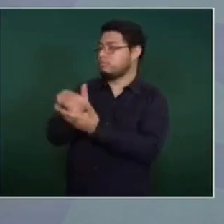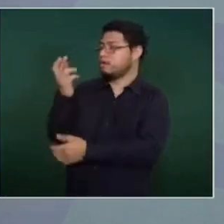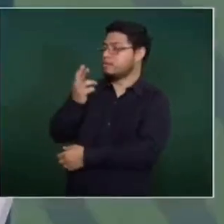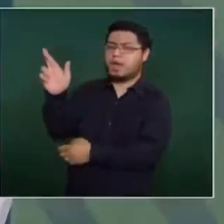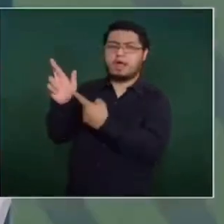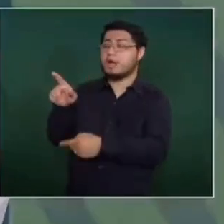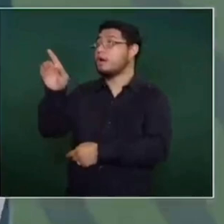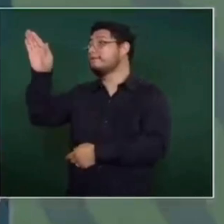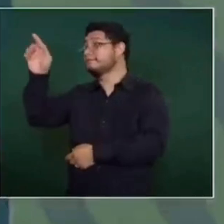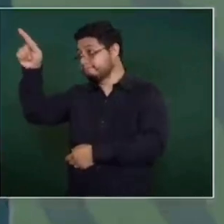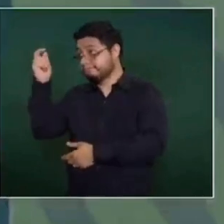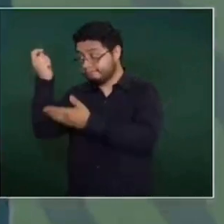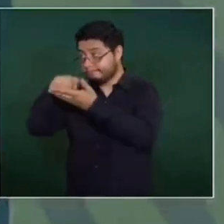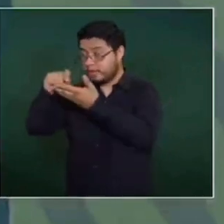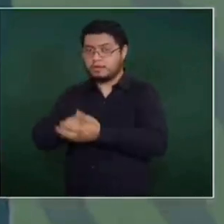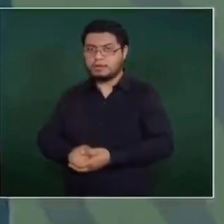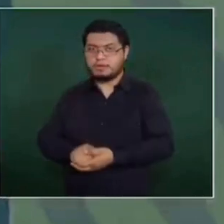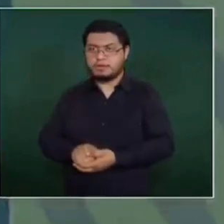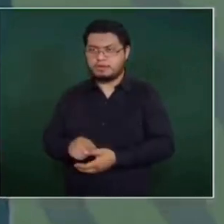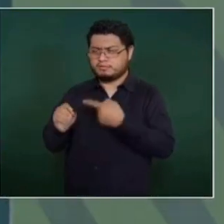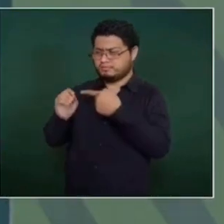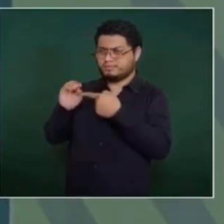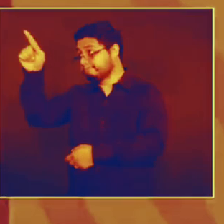vez de llamar al mesero, le hacen...